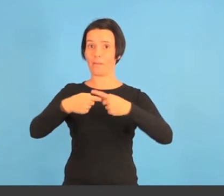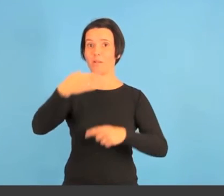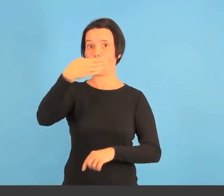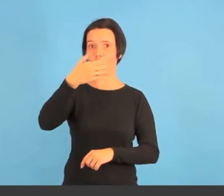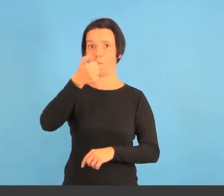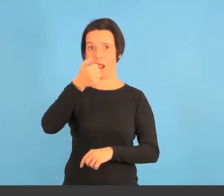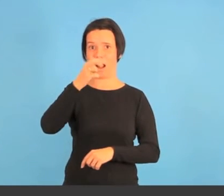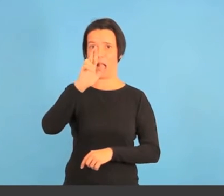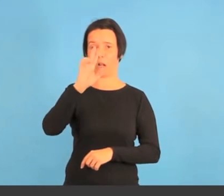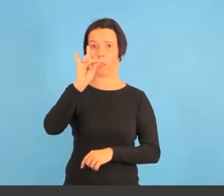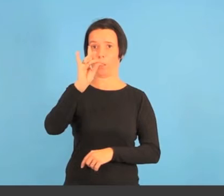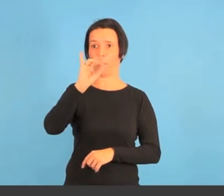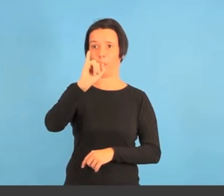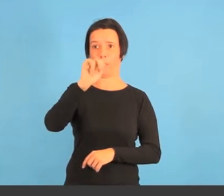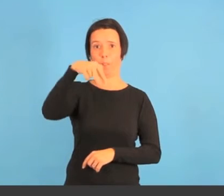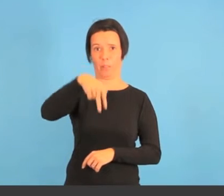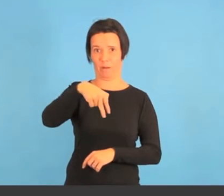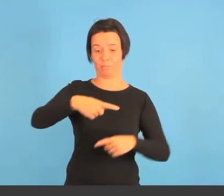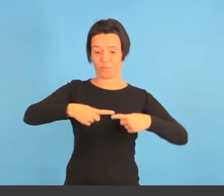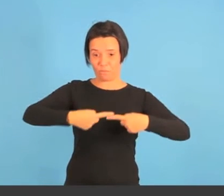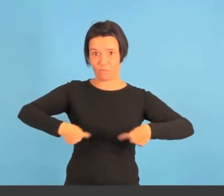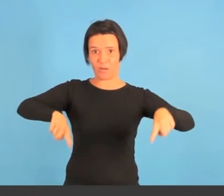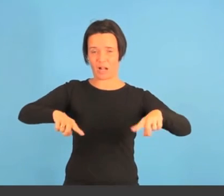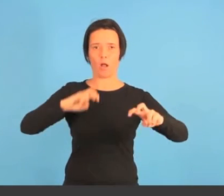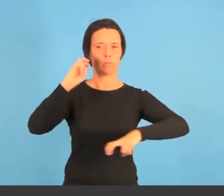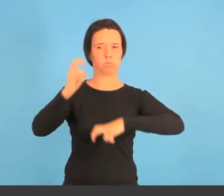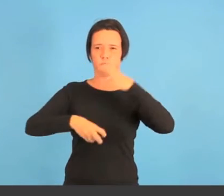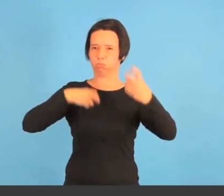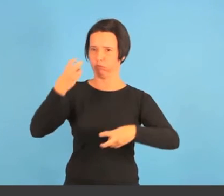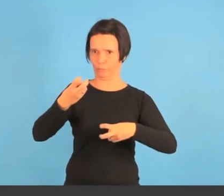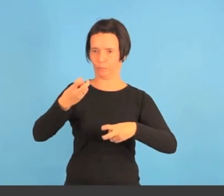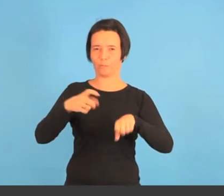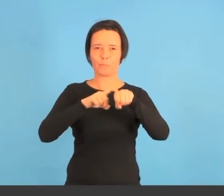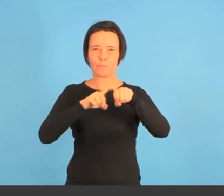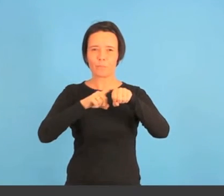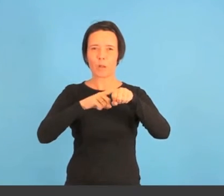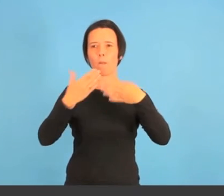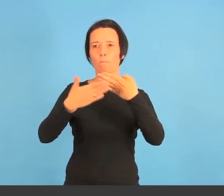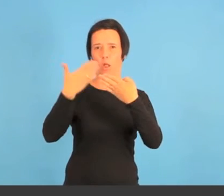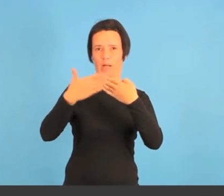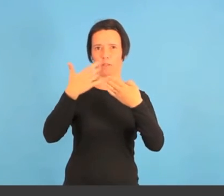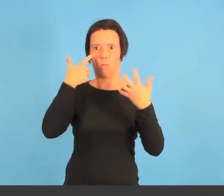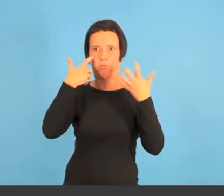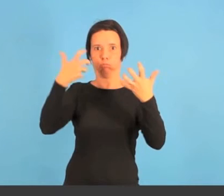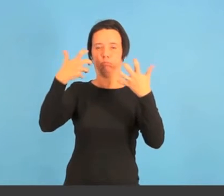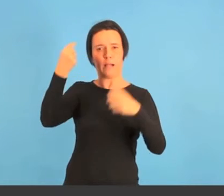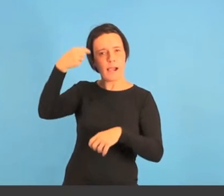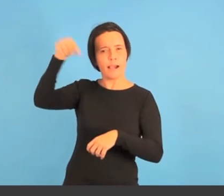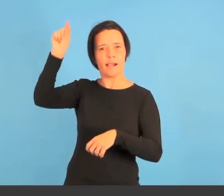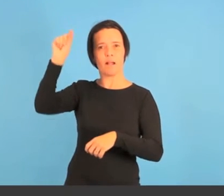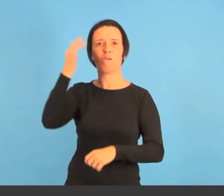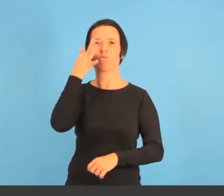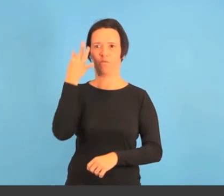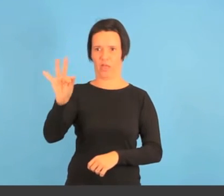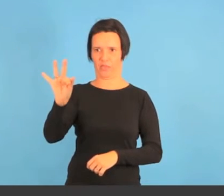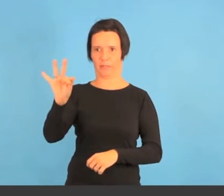La familia Bardín dotó a la finca de su actual carácter residencial y del estilo modernista, con curiosas influencias